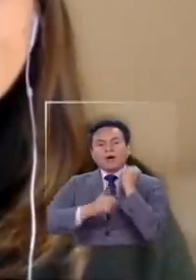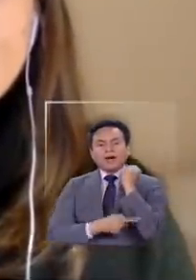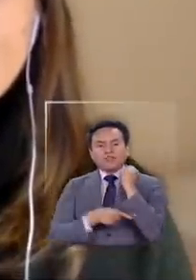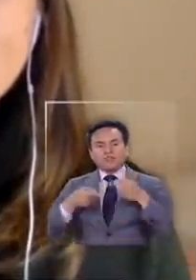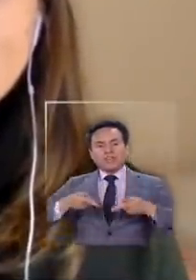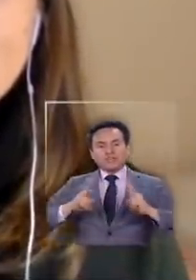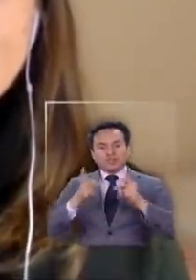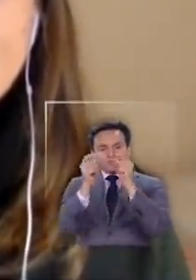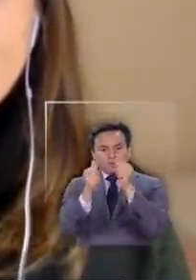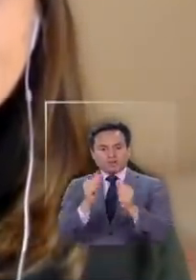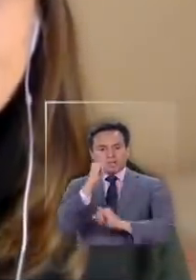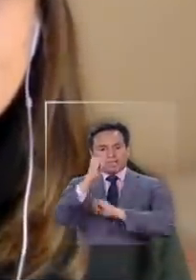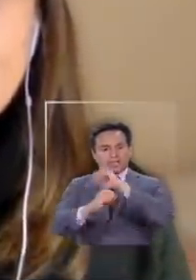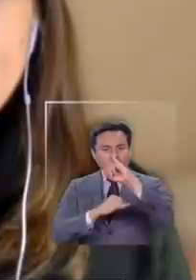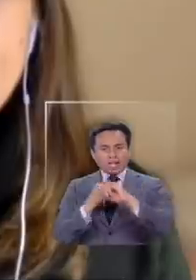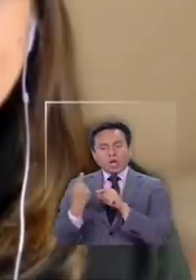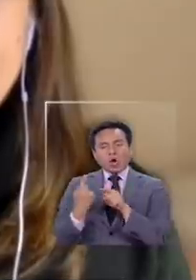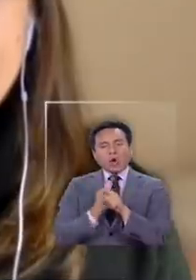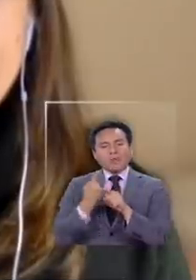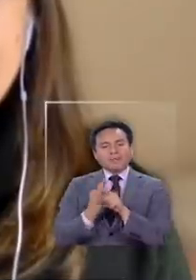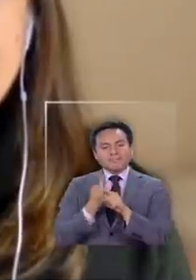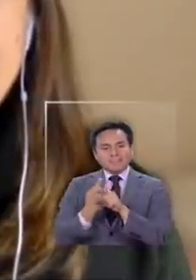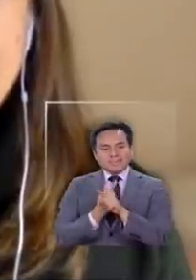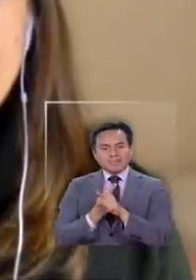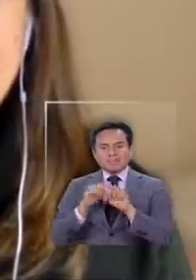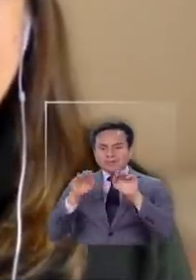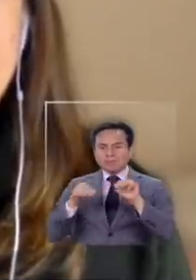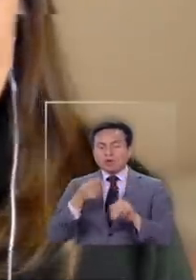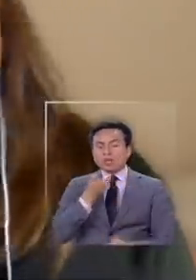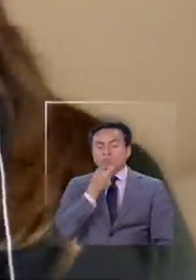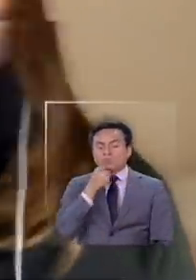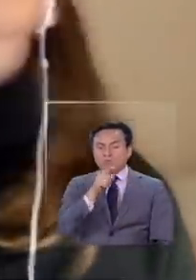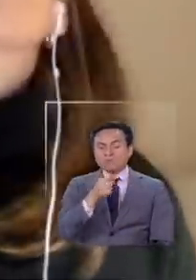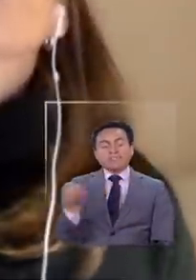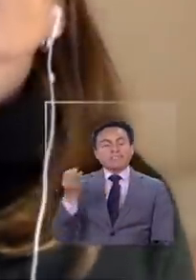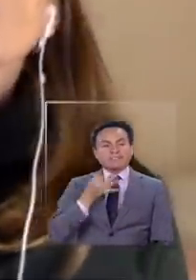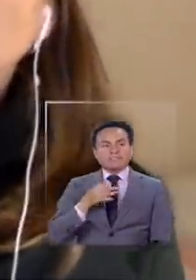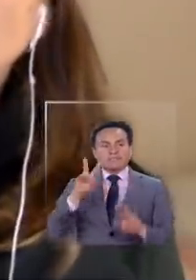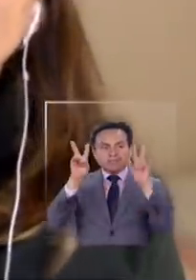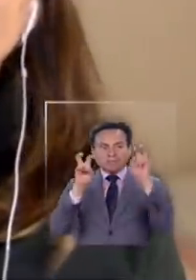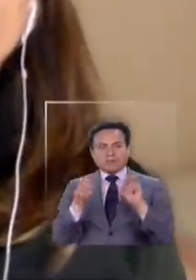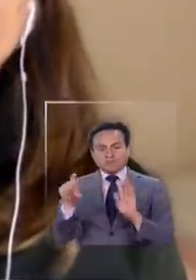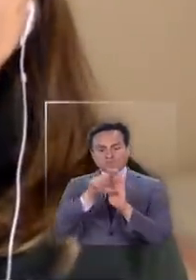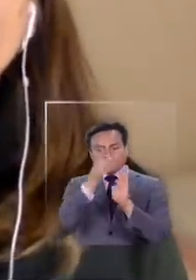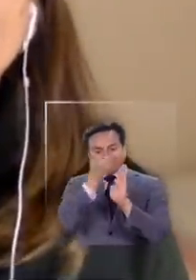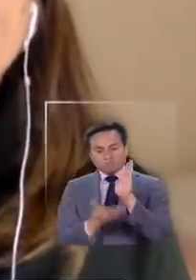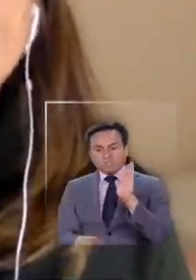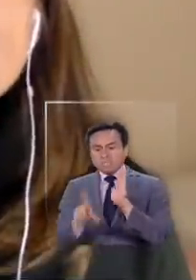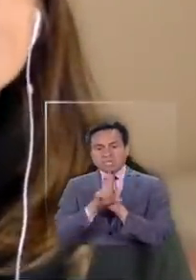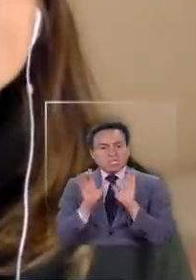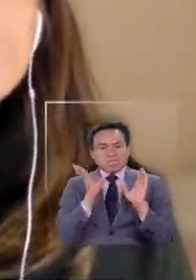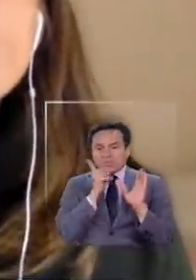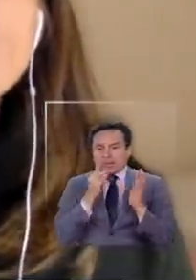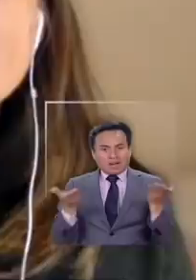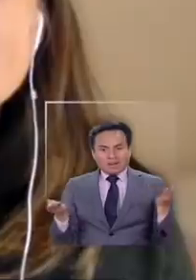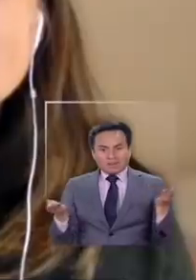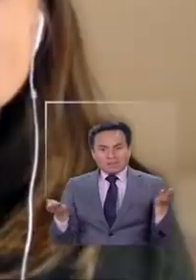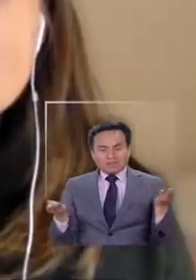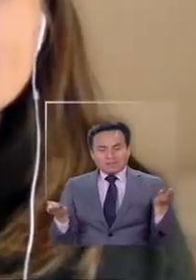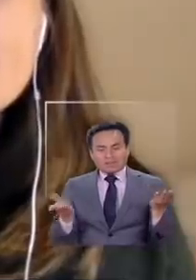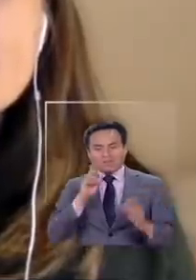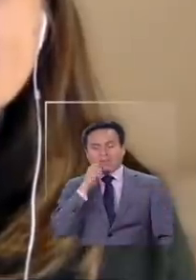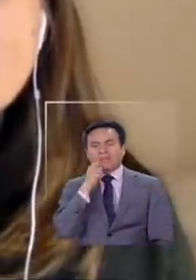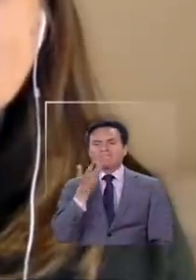experto en el derecho internacional y particularmente en lo que ocurre en el Reino Unido. Decía que esto no está codificado en ninguna ley en particular, sino que